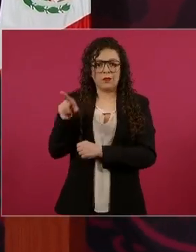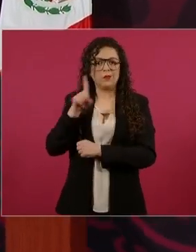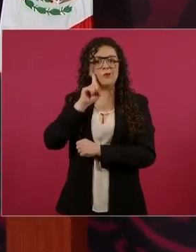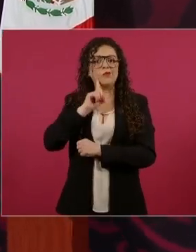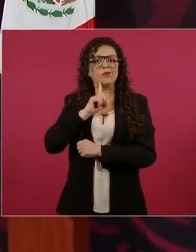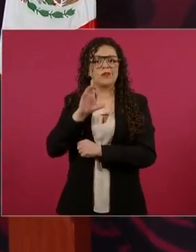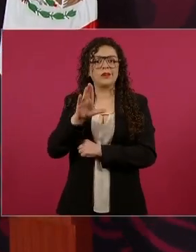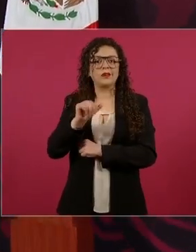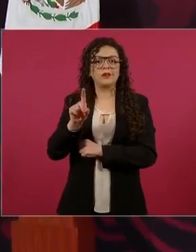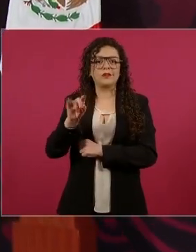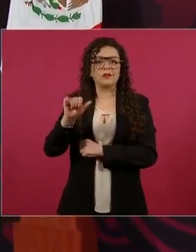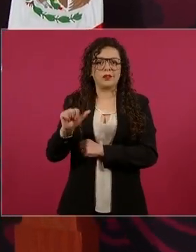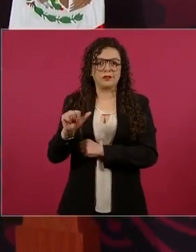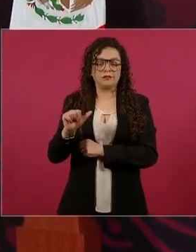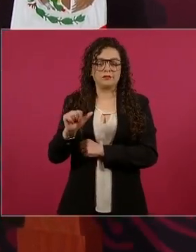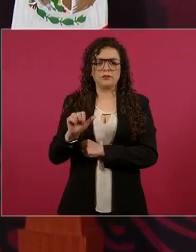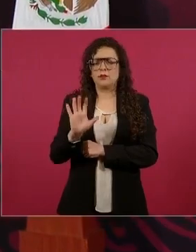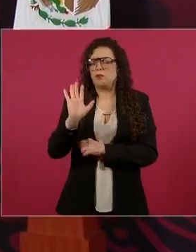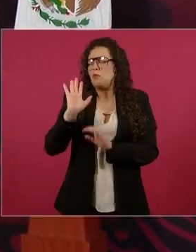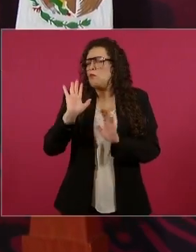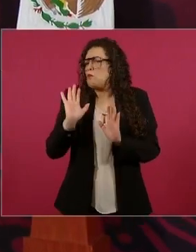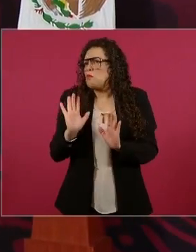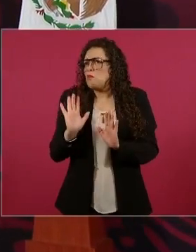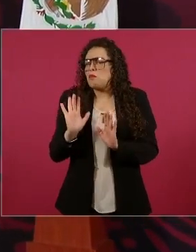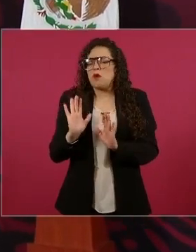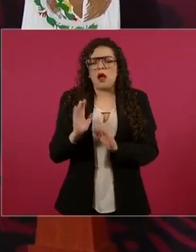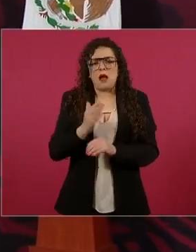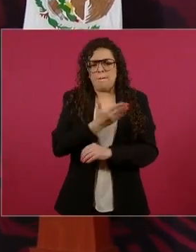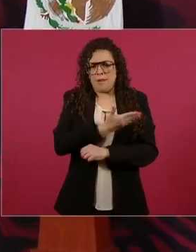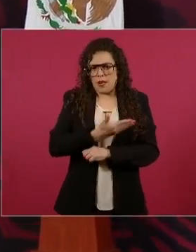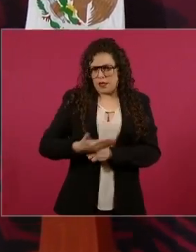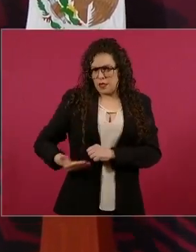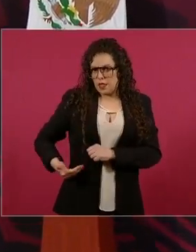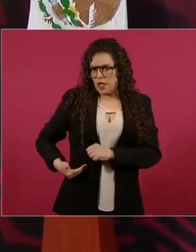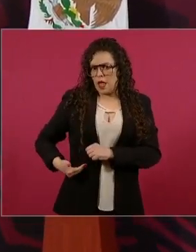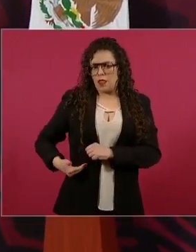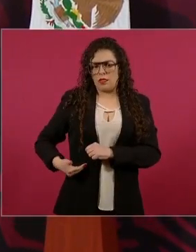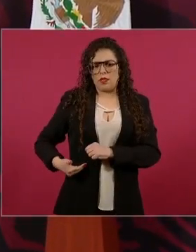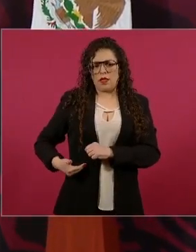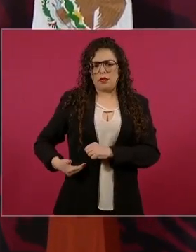Llámense jefes de Estado, presidentes, primeros ministros,